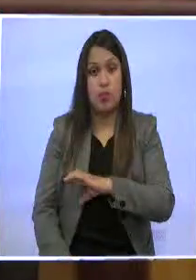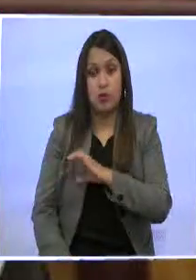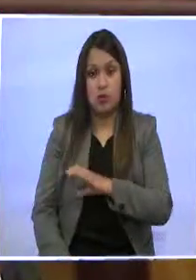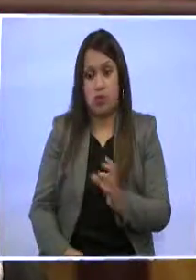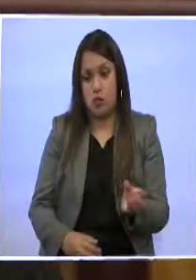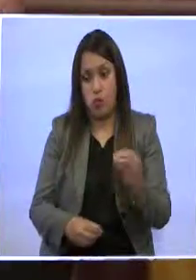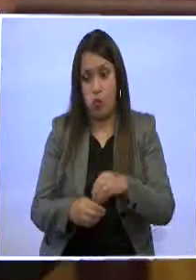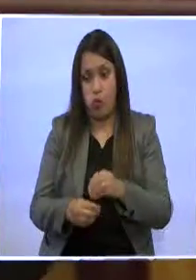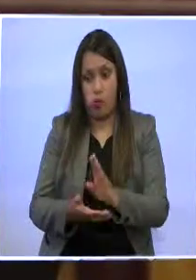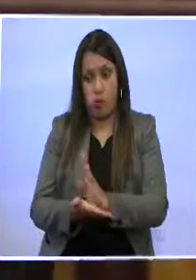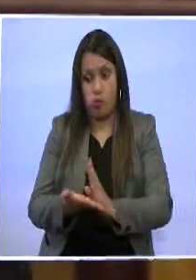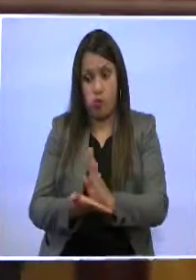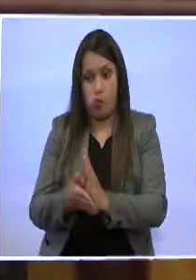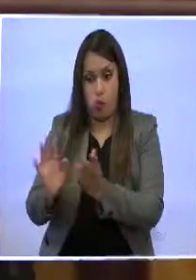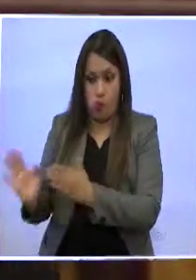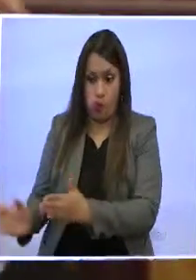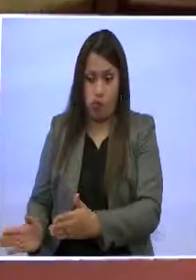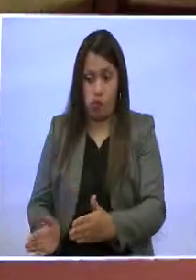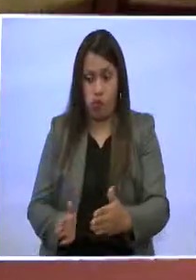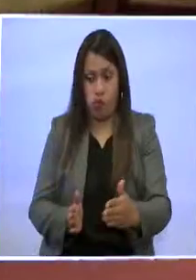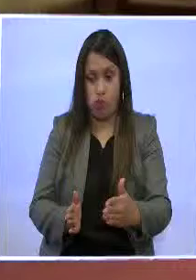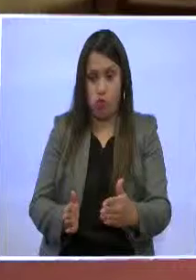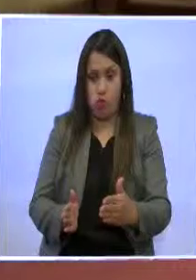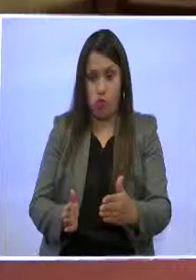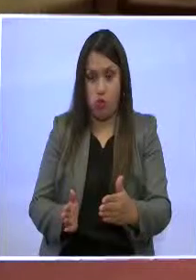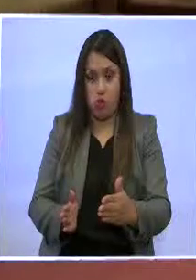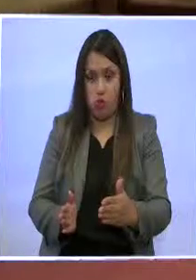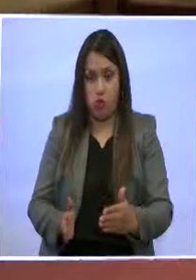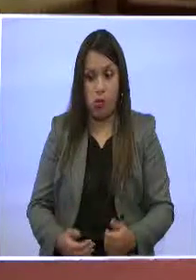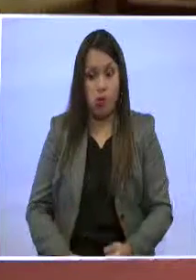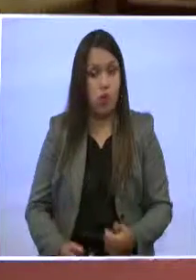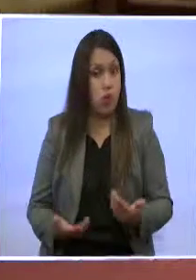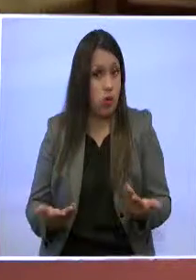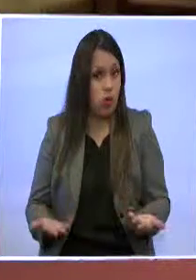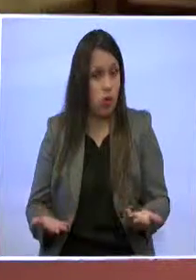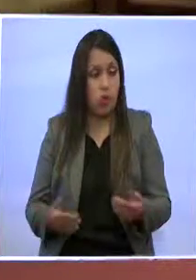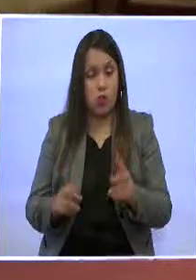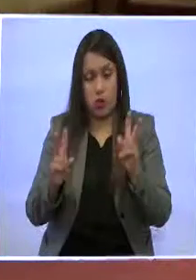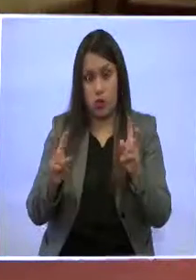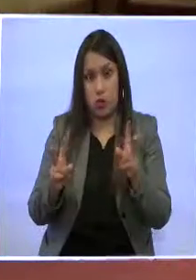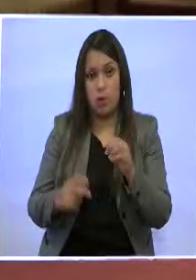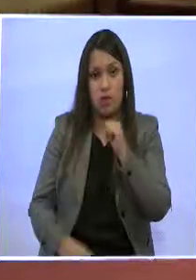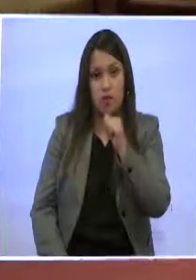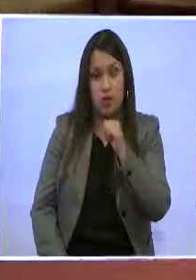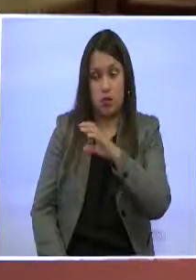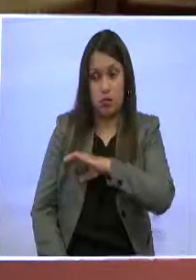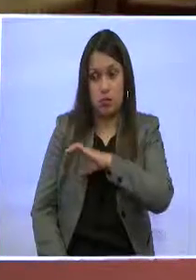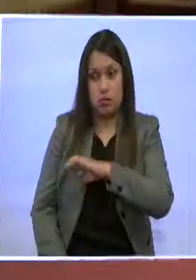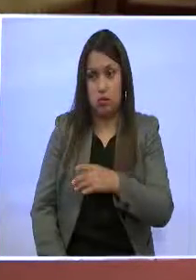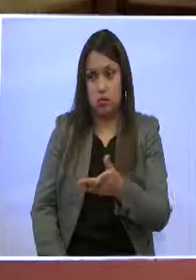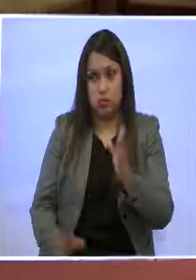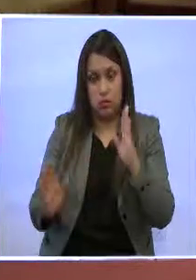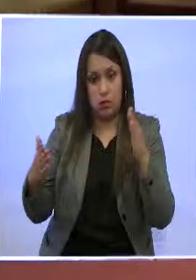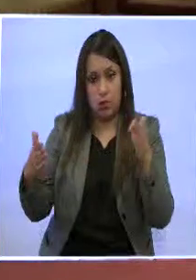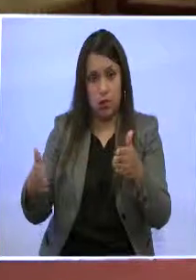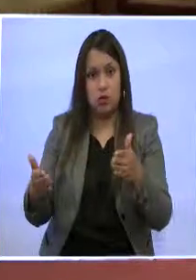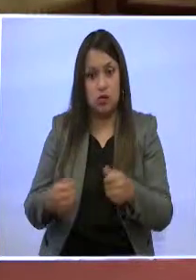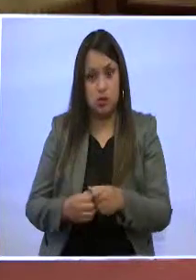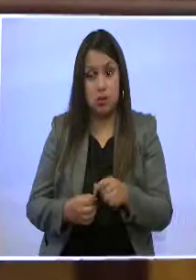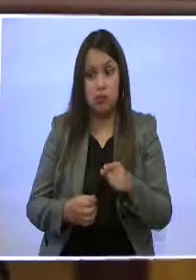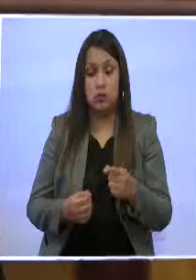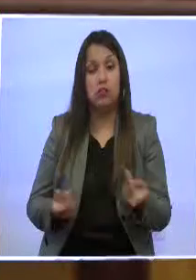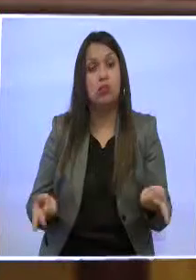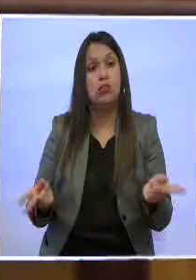esto. Hay también un cuestionamiento para la falta de aprobación del alcalde también. es un tema, y por eso nosotros no acabamos ahí, sino que